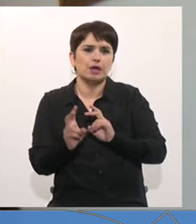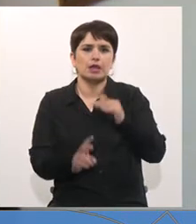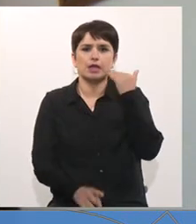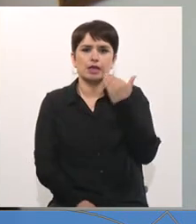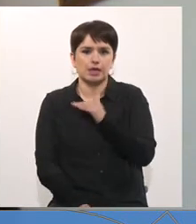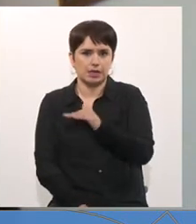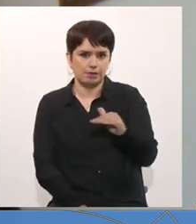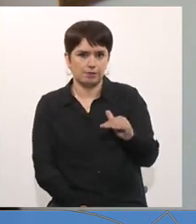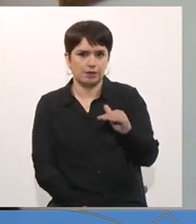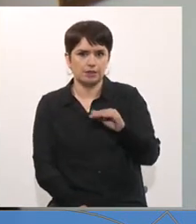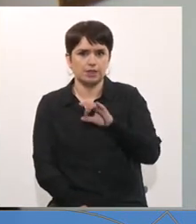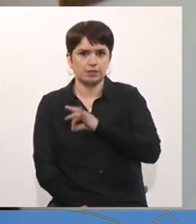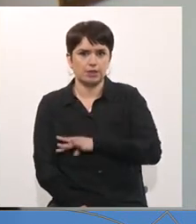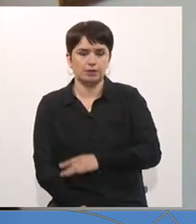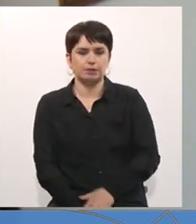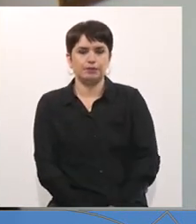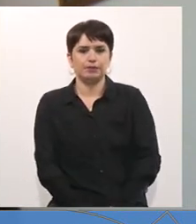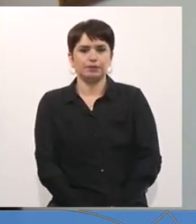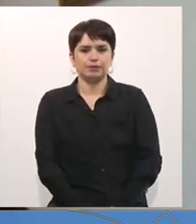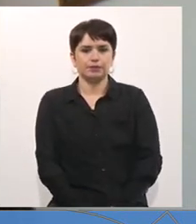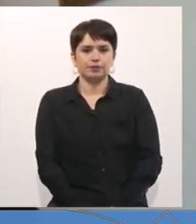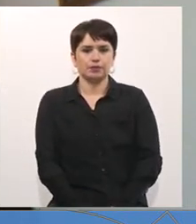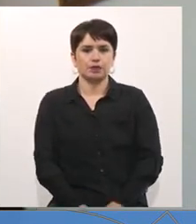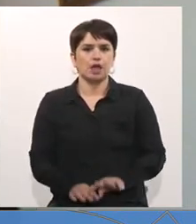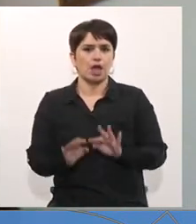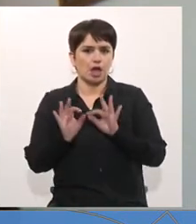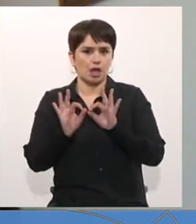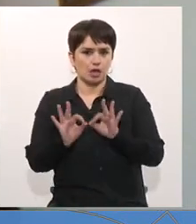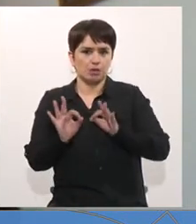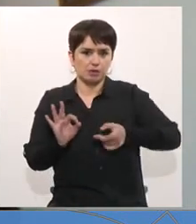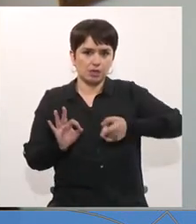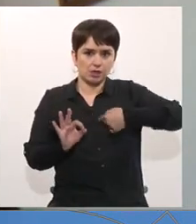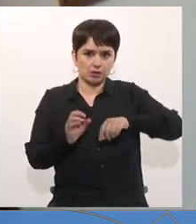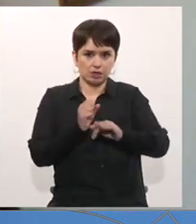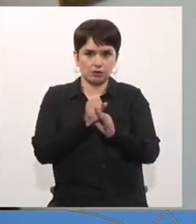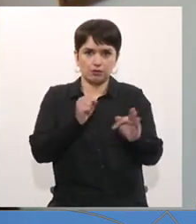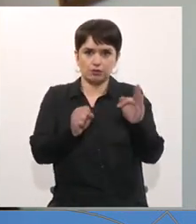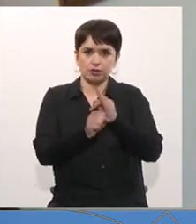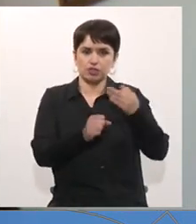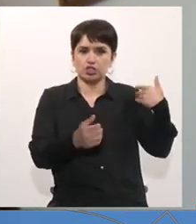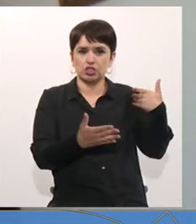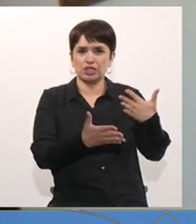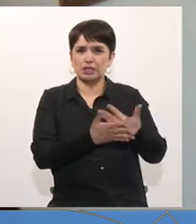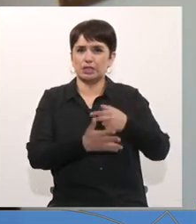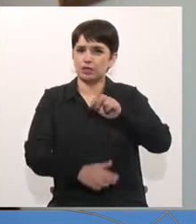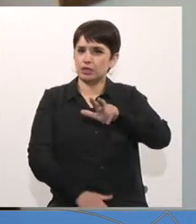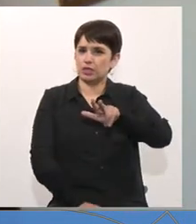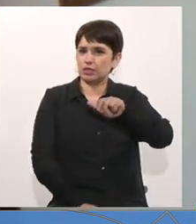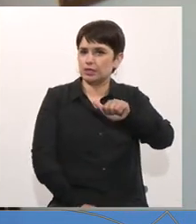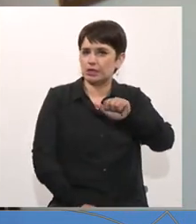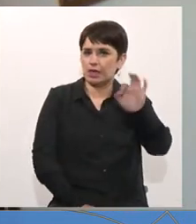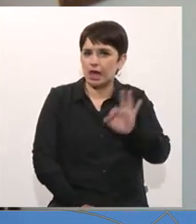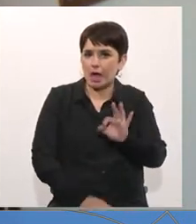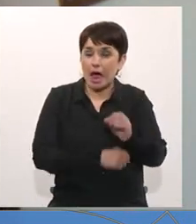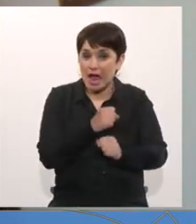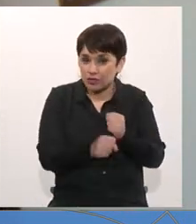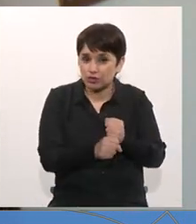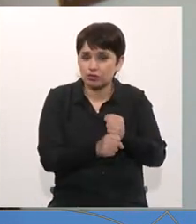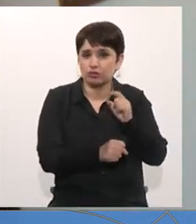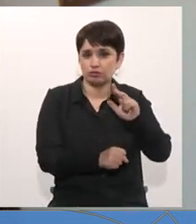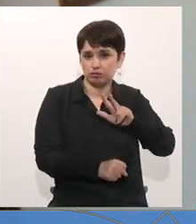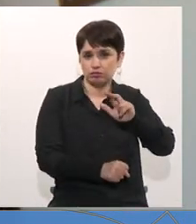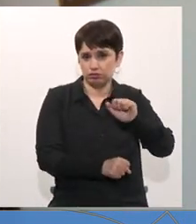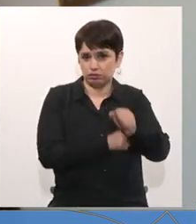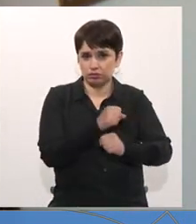infancia en este país. En el particular de nuestra fundación, que ya tiene más de 86 años, imagínense ustedes, desde la